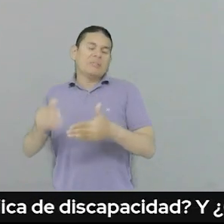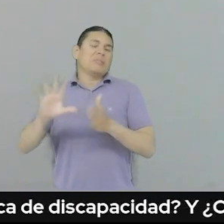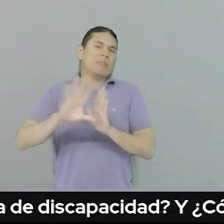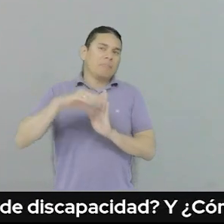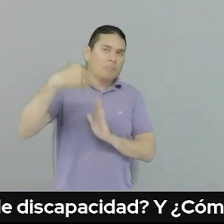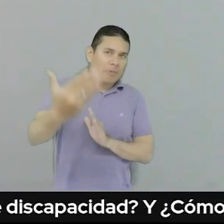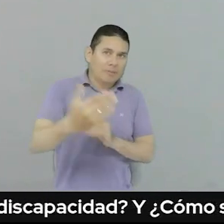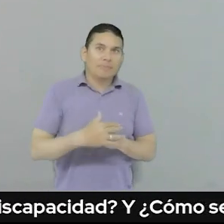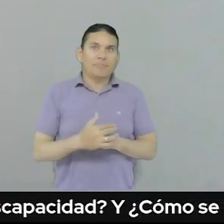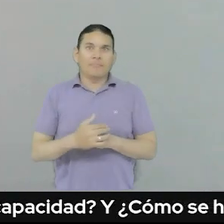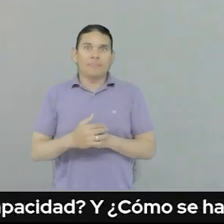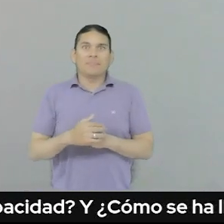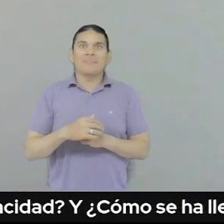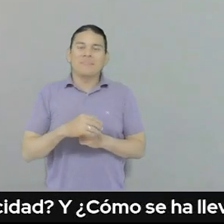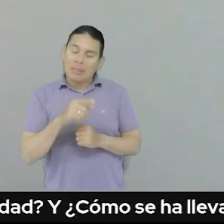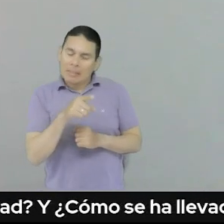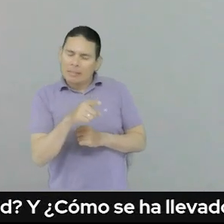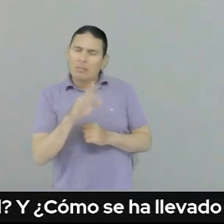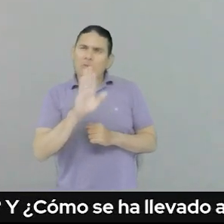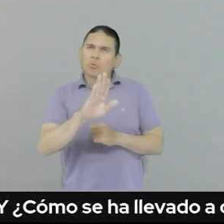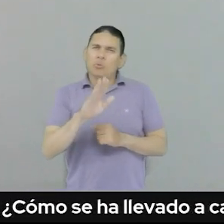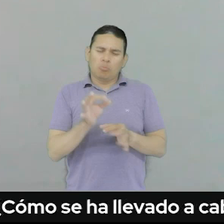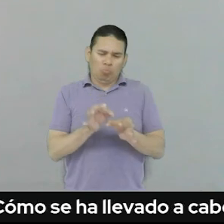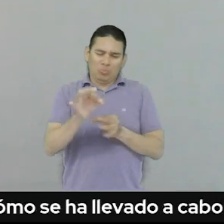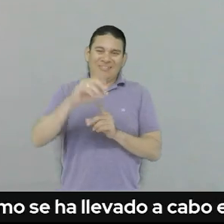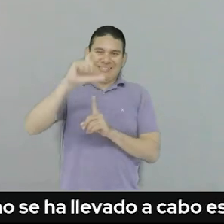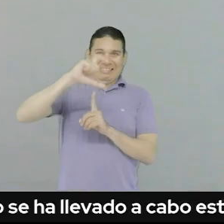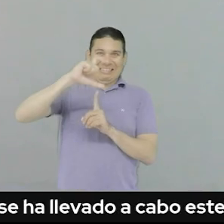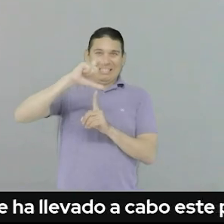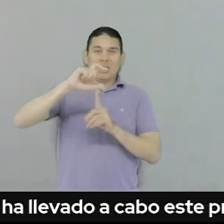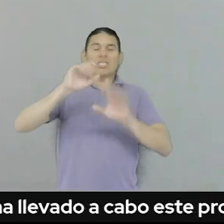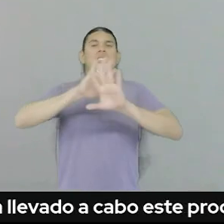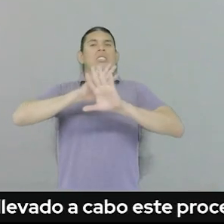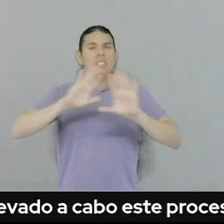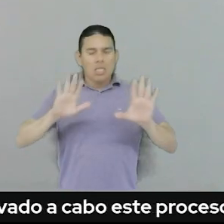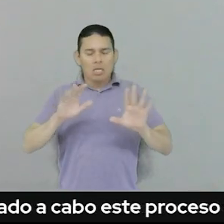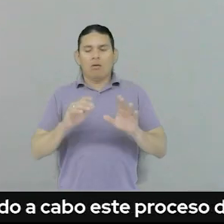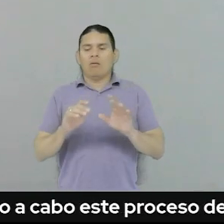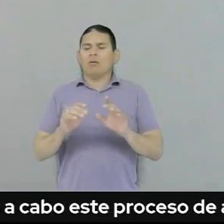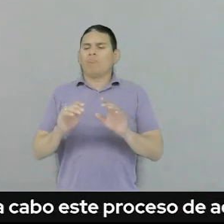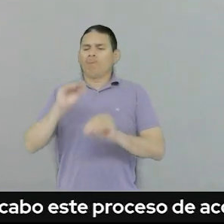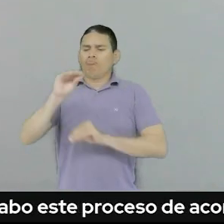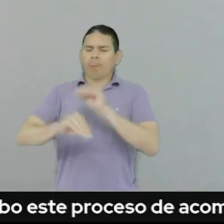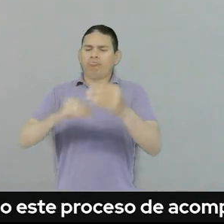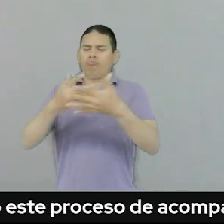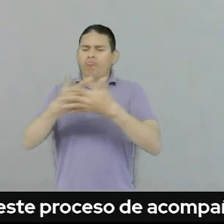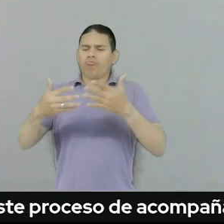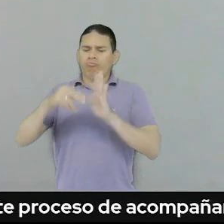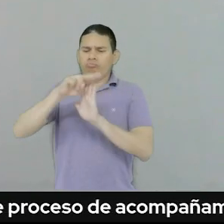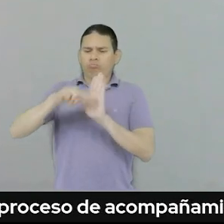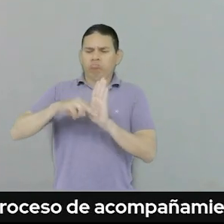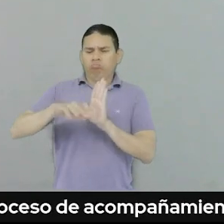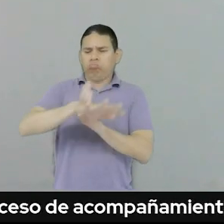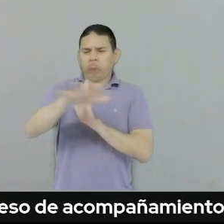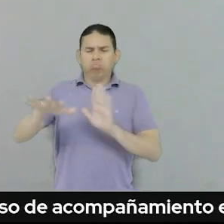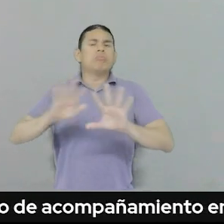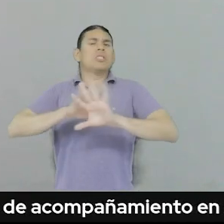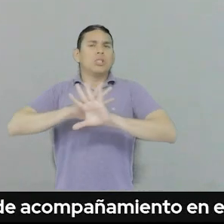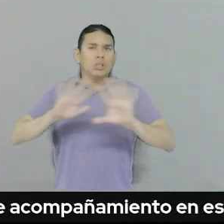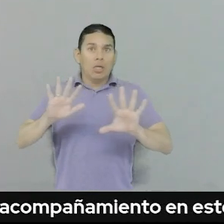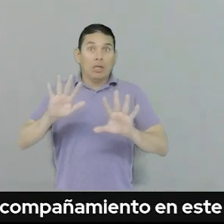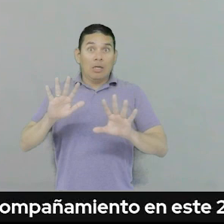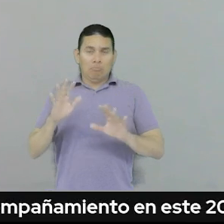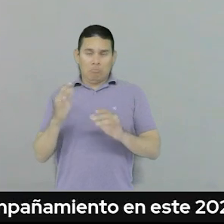Y en el caso del municipio de Ciénaga, Magdalena, este es un municipio que ya tiene formulada su política, por lo que el